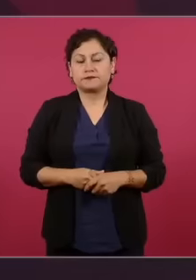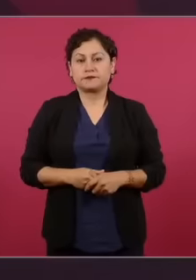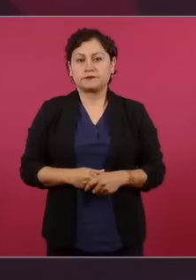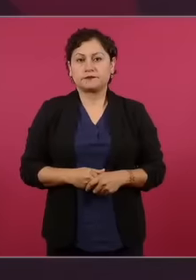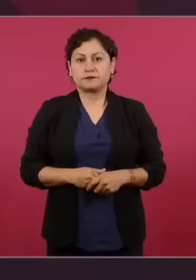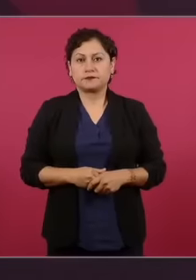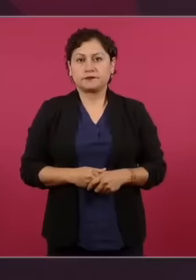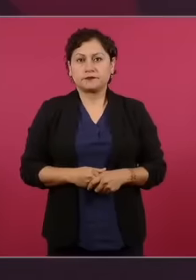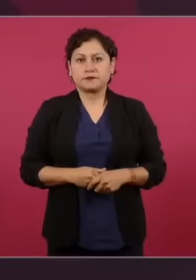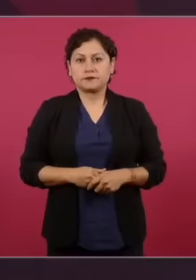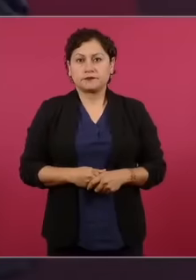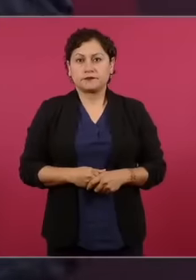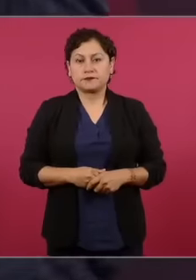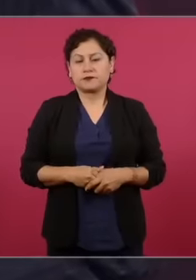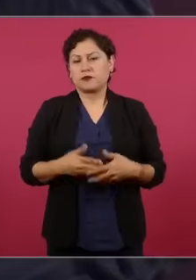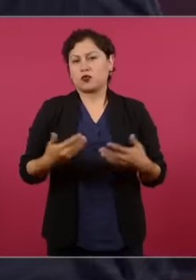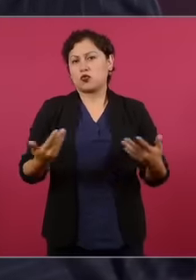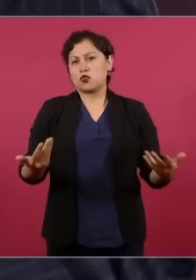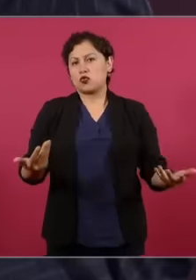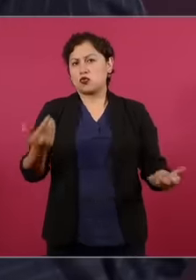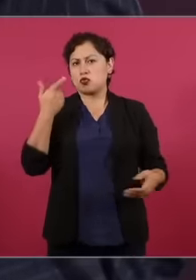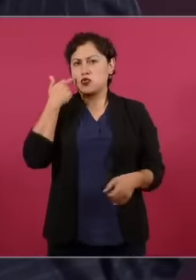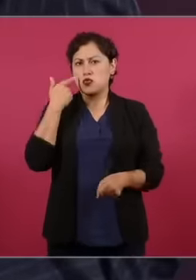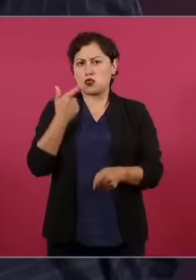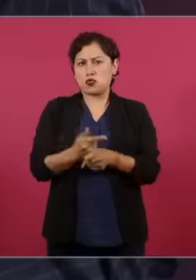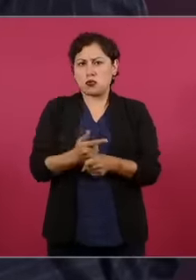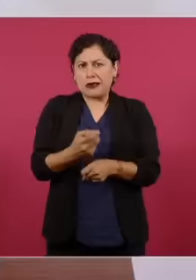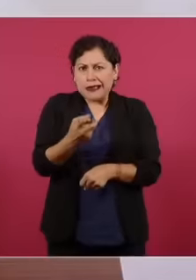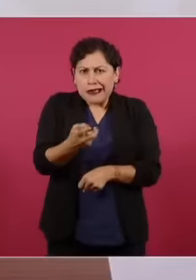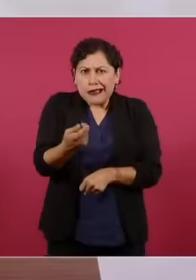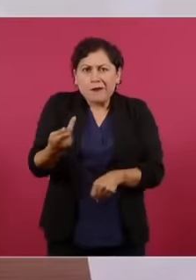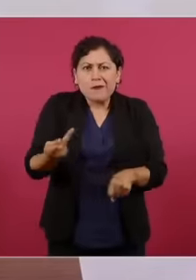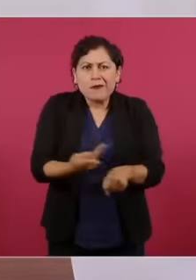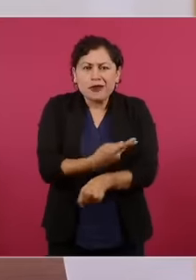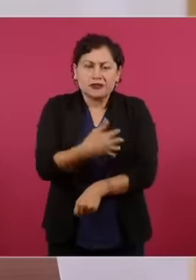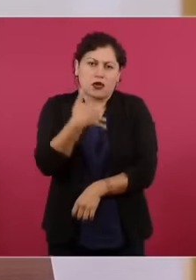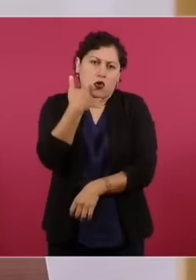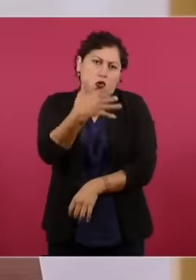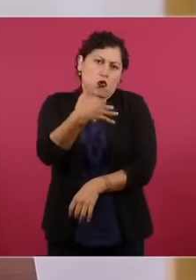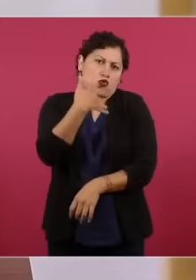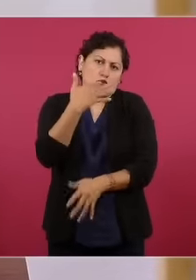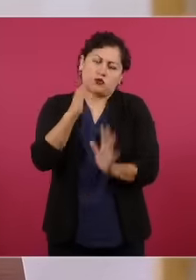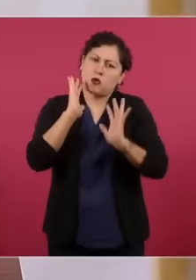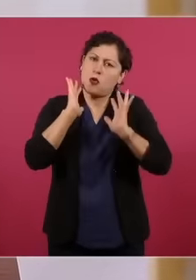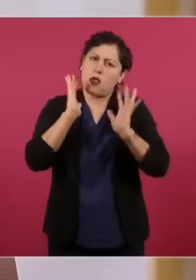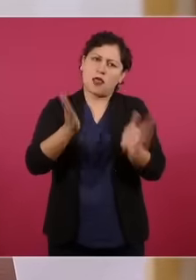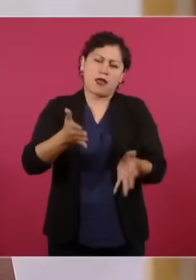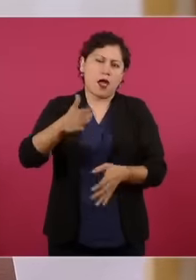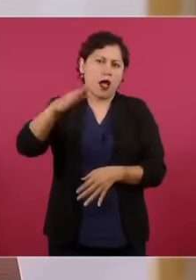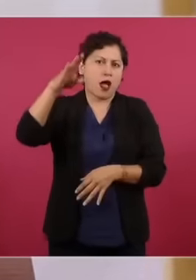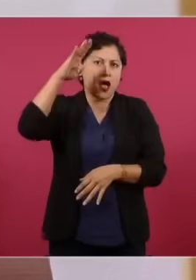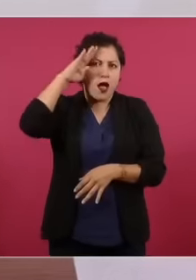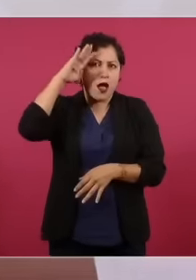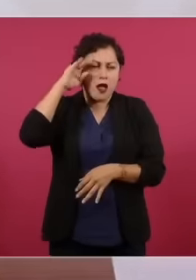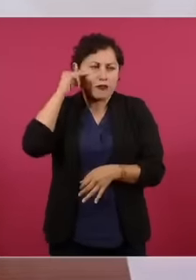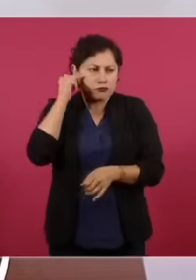es bastante la corrupción. no se atiende